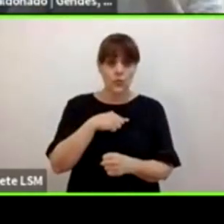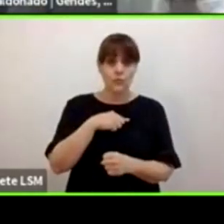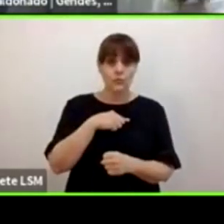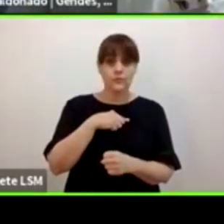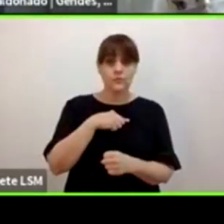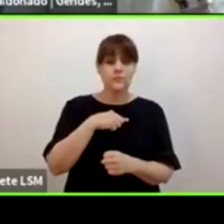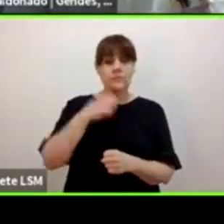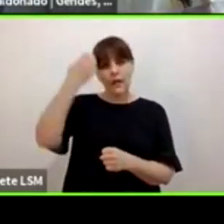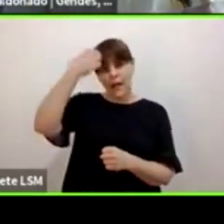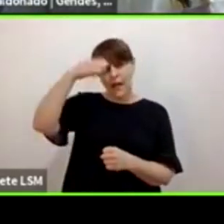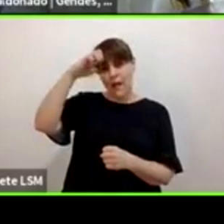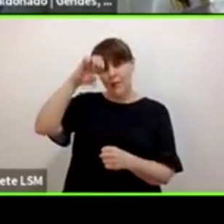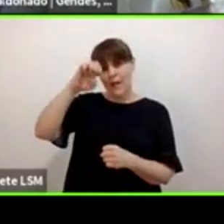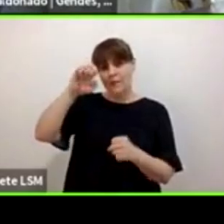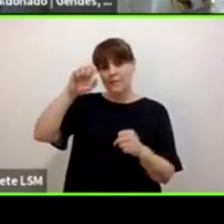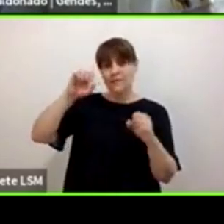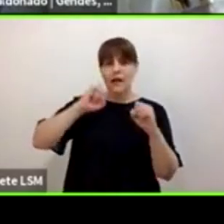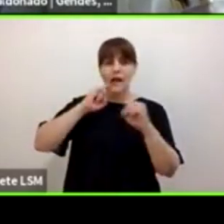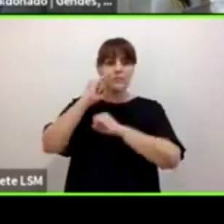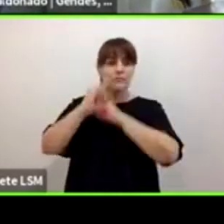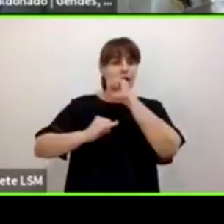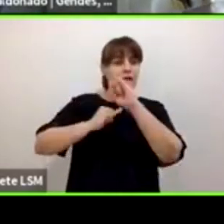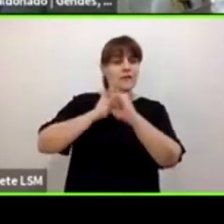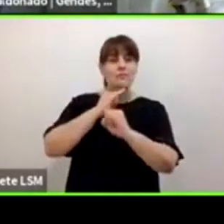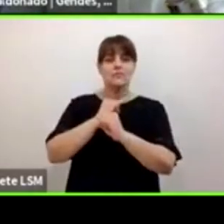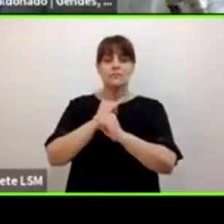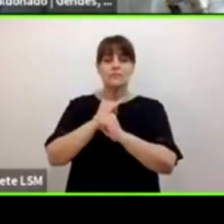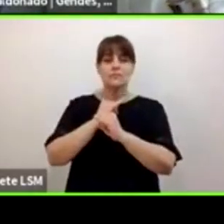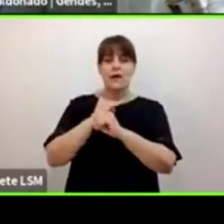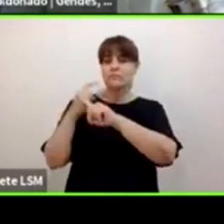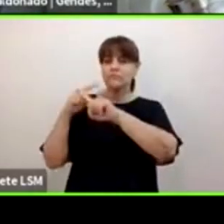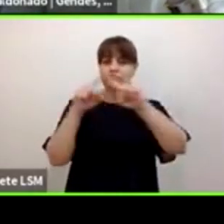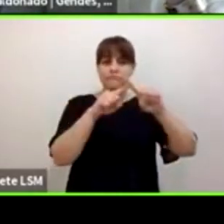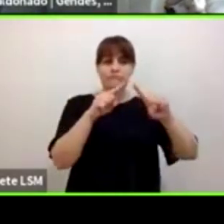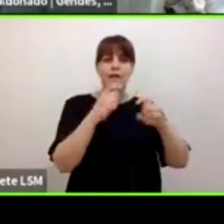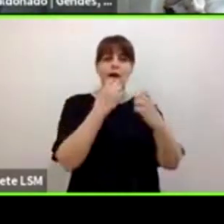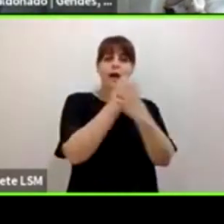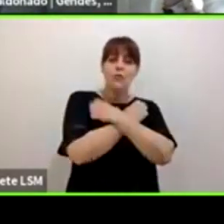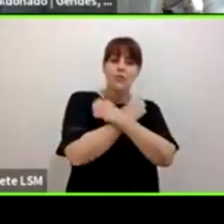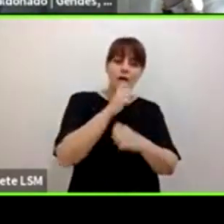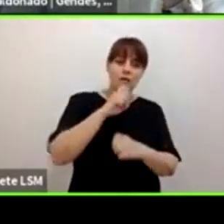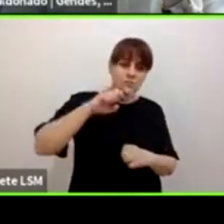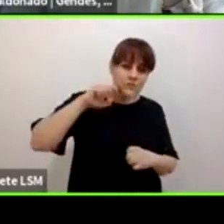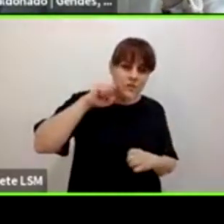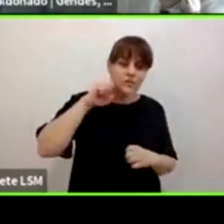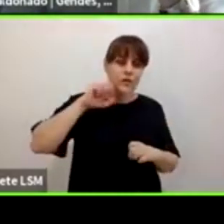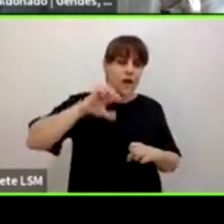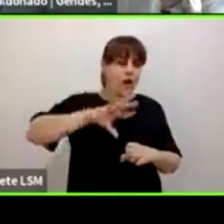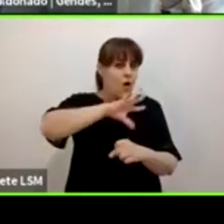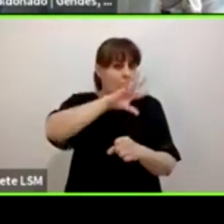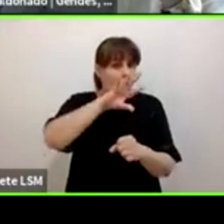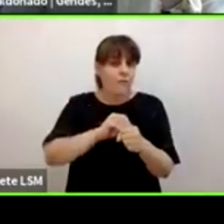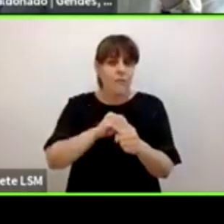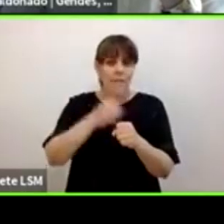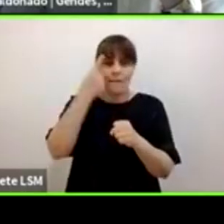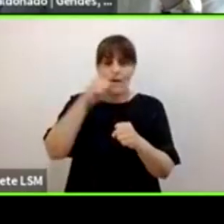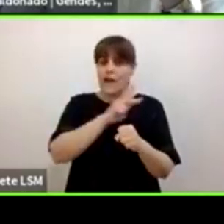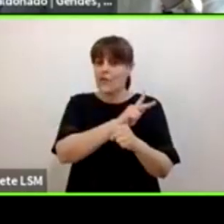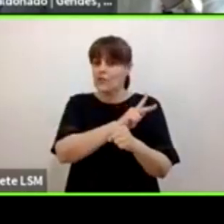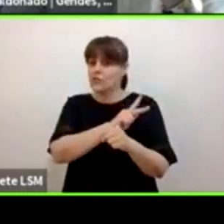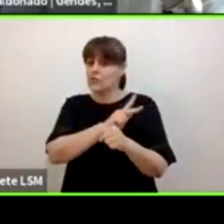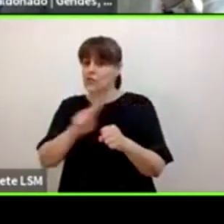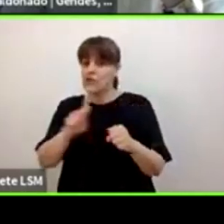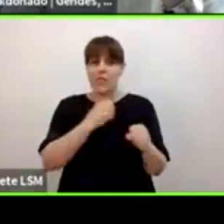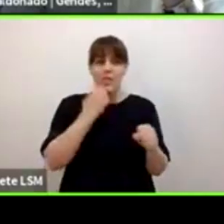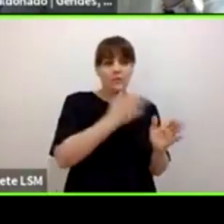experiencia internacional que existe en materia de educación sexual integral para las para todo el recorrido escolar